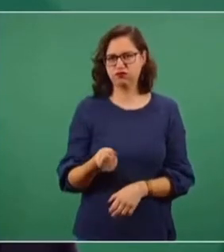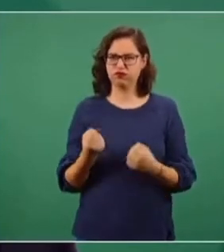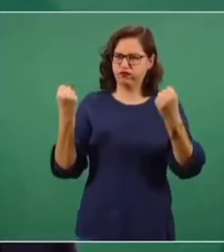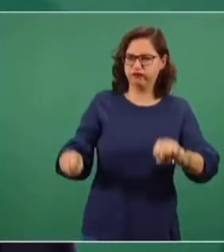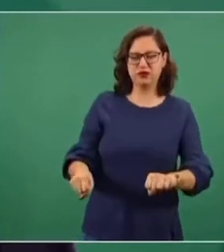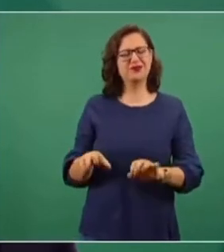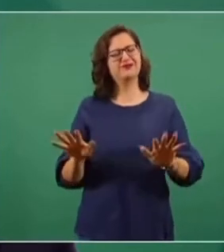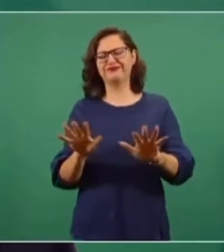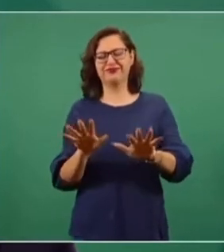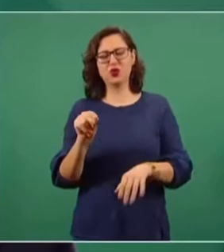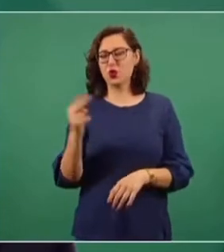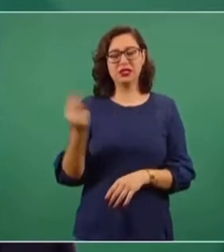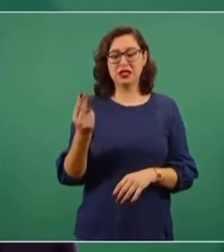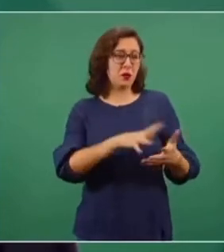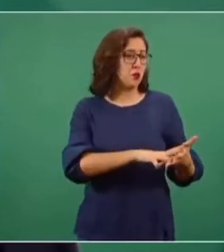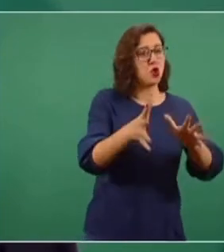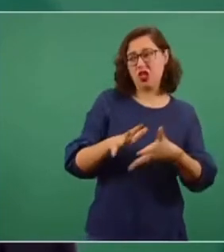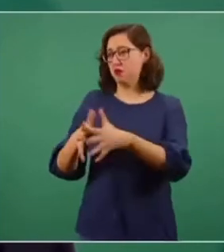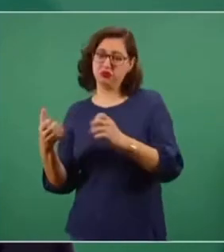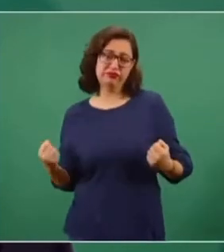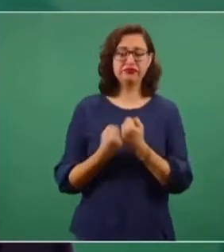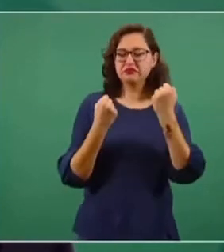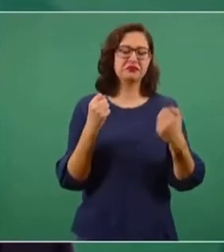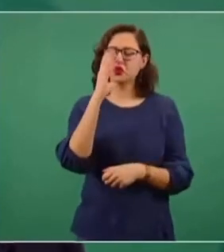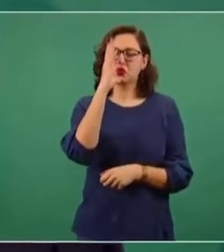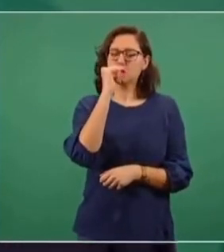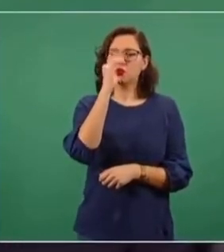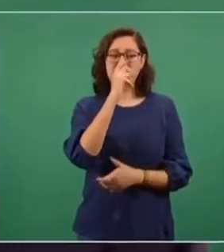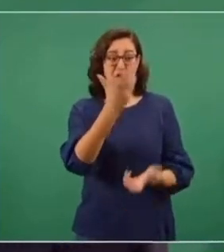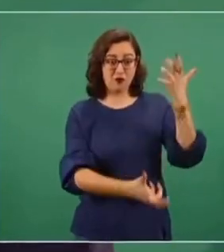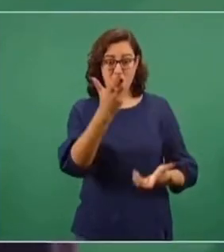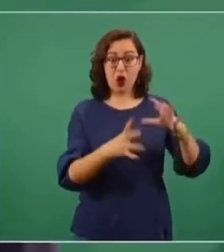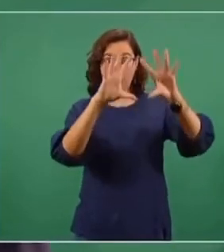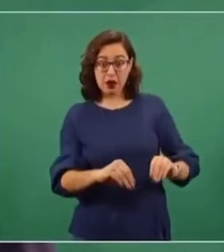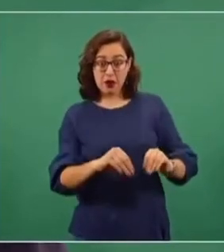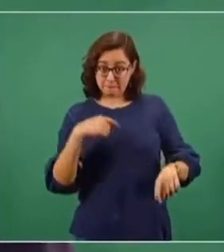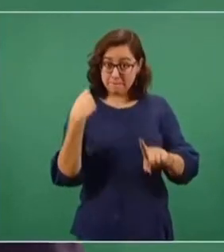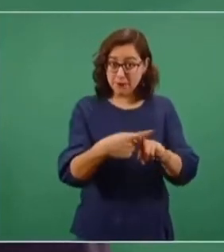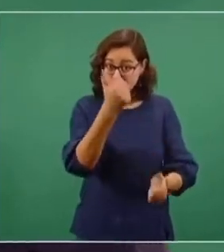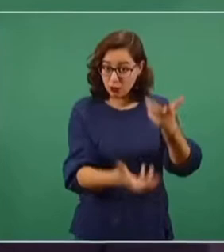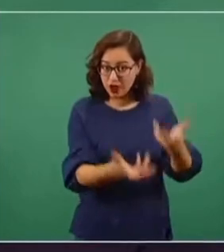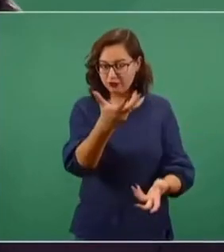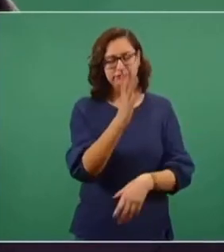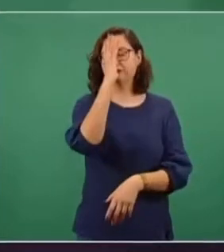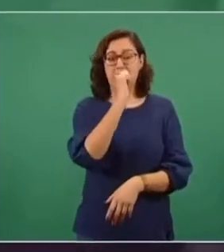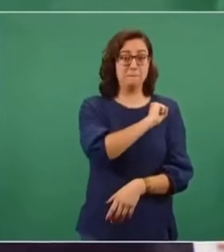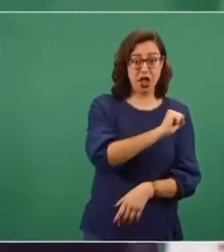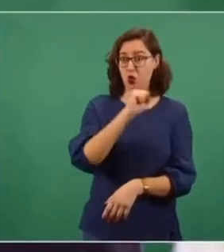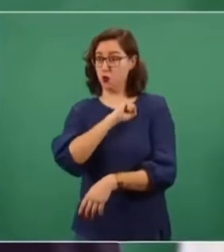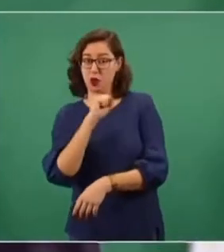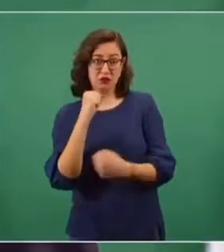Siempre he sostenido que no se puede enfrentar la violencia con la violencia. No se puede apagar el fuego con el fuego. No se puede enfrentar el mal con el mal.